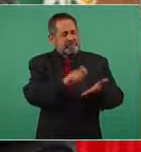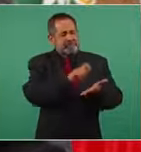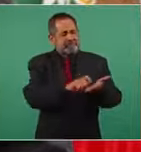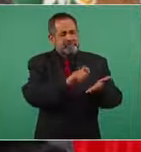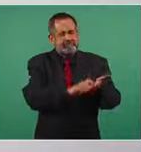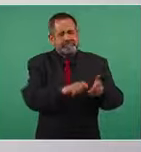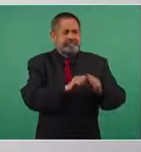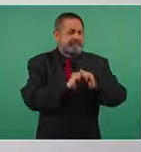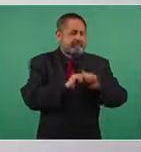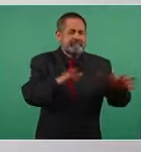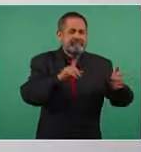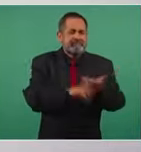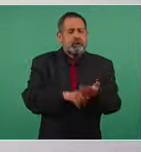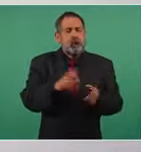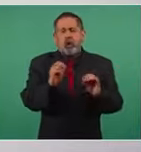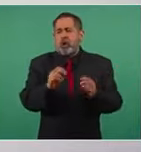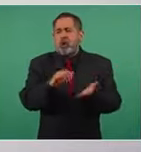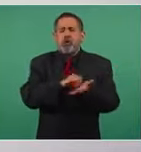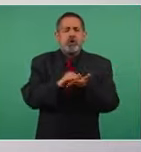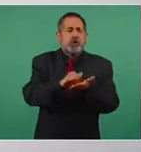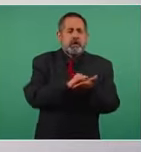que el New York Times